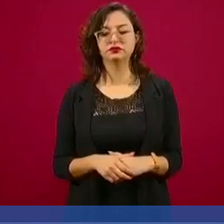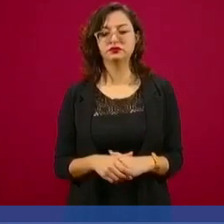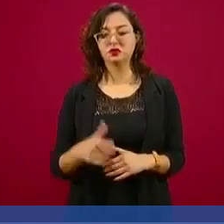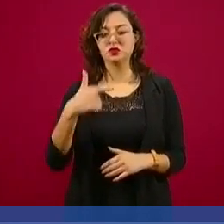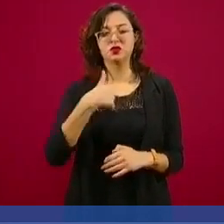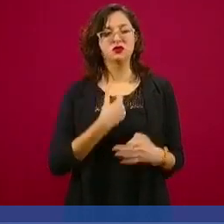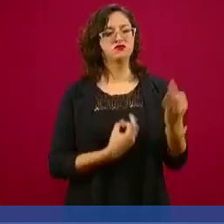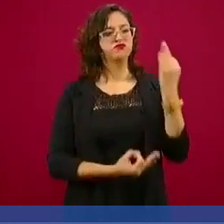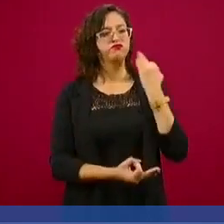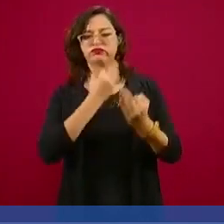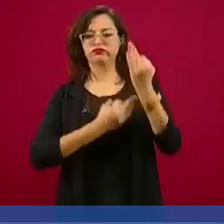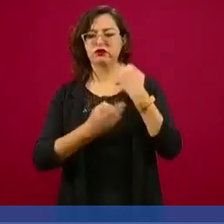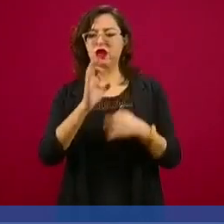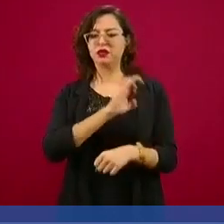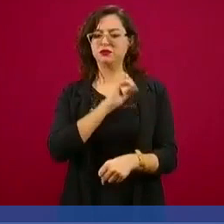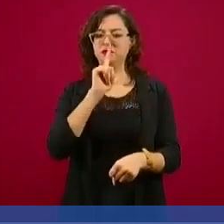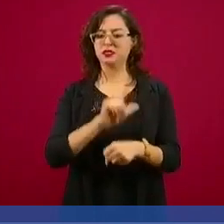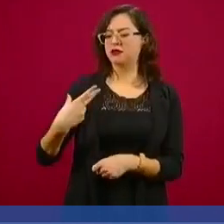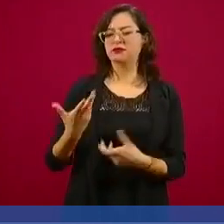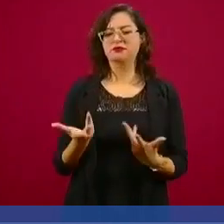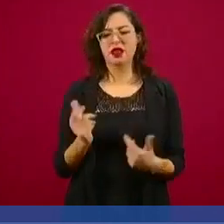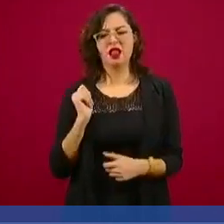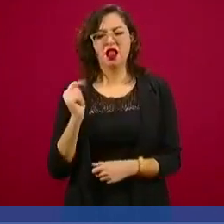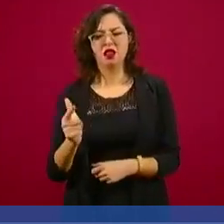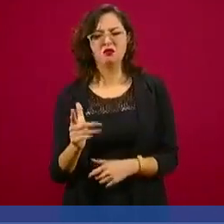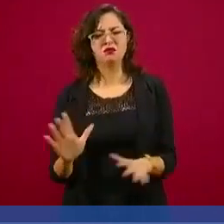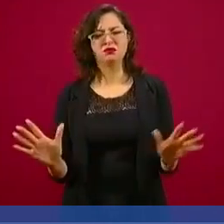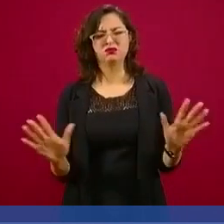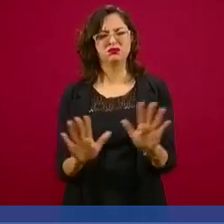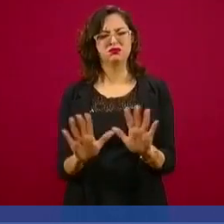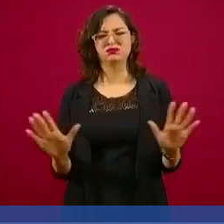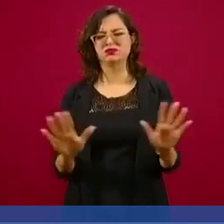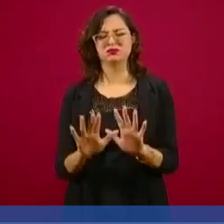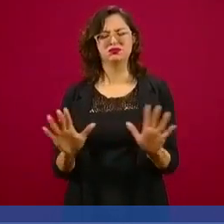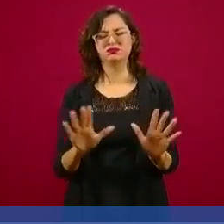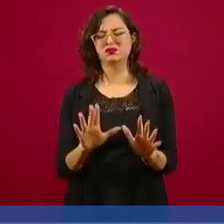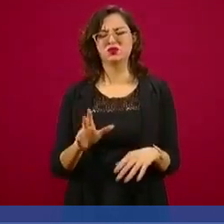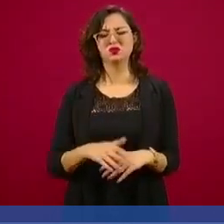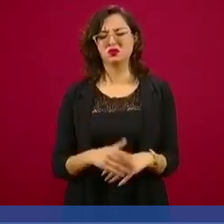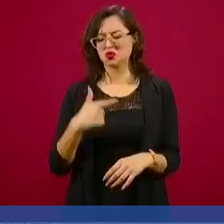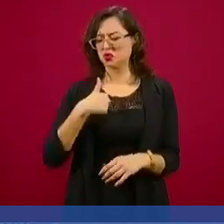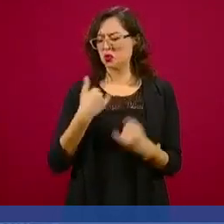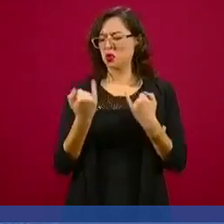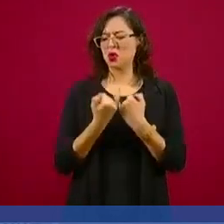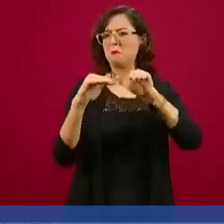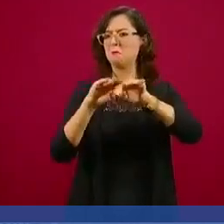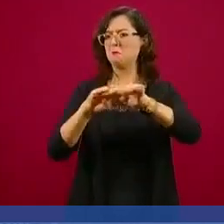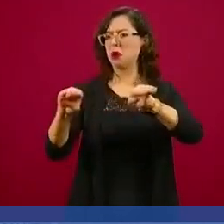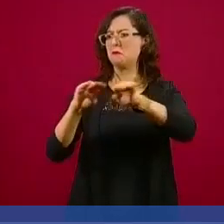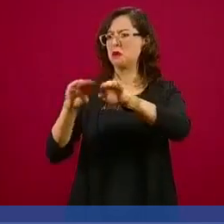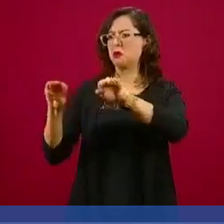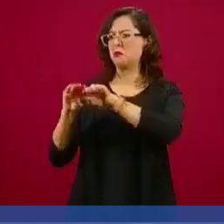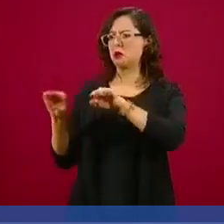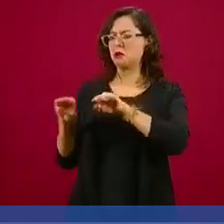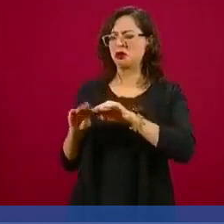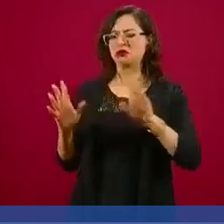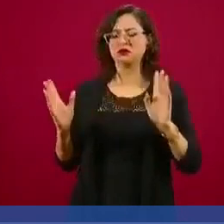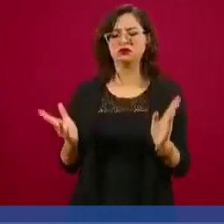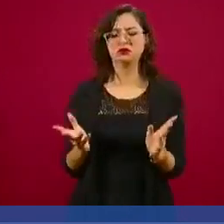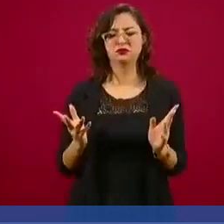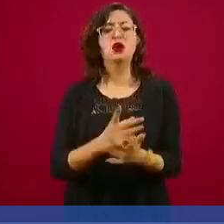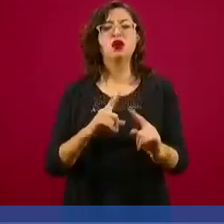especiales o a privilegios. Soy un ciudadano que tengo un